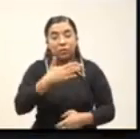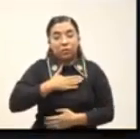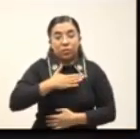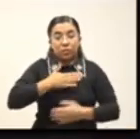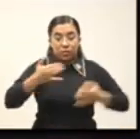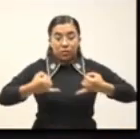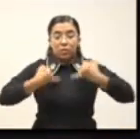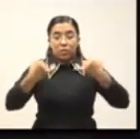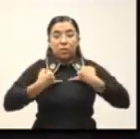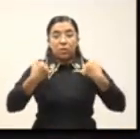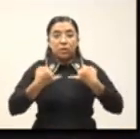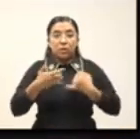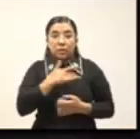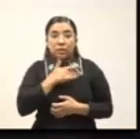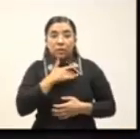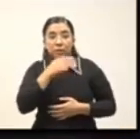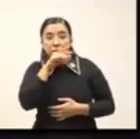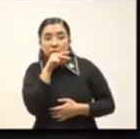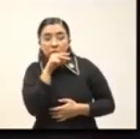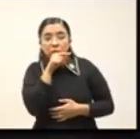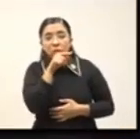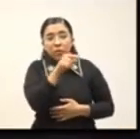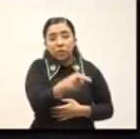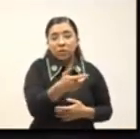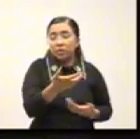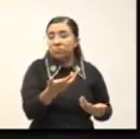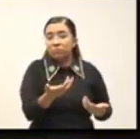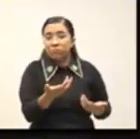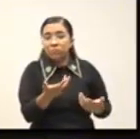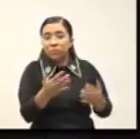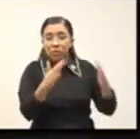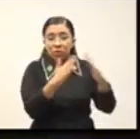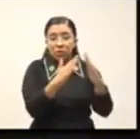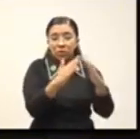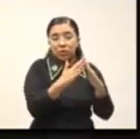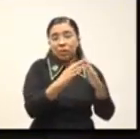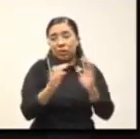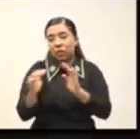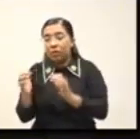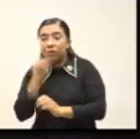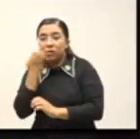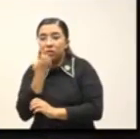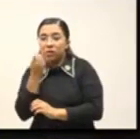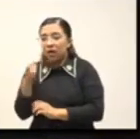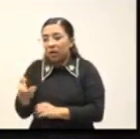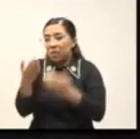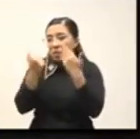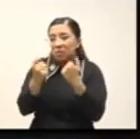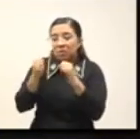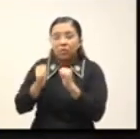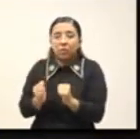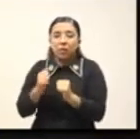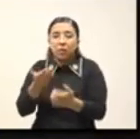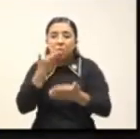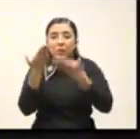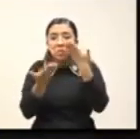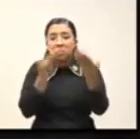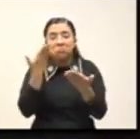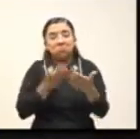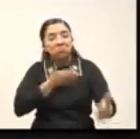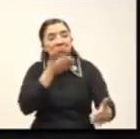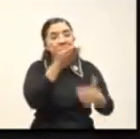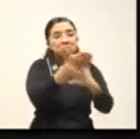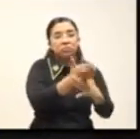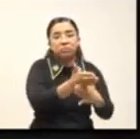juvenil, me preocupa que algún joven no se sienta seguro ni de estar en su propia escuela. O salir a estudiar libremente a algún lugar,